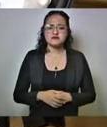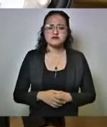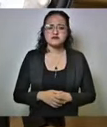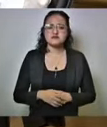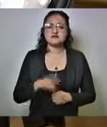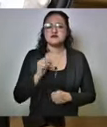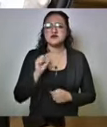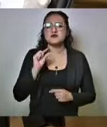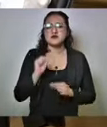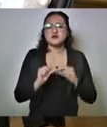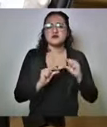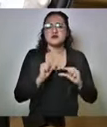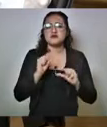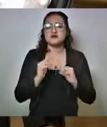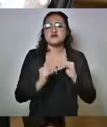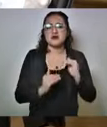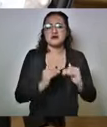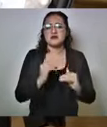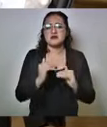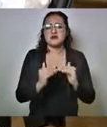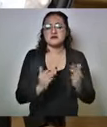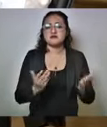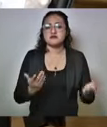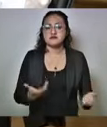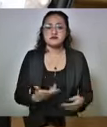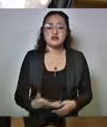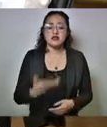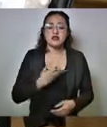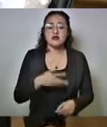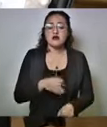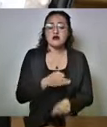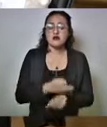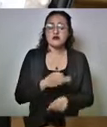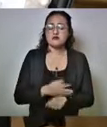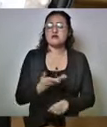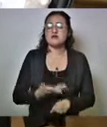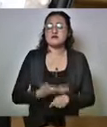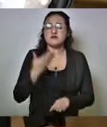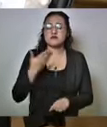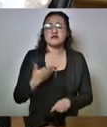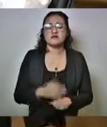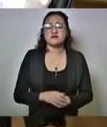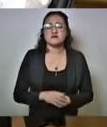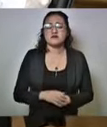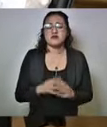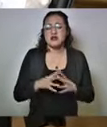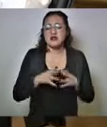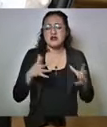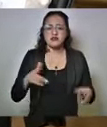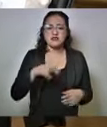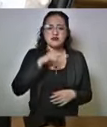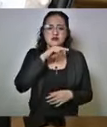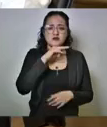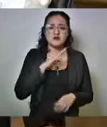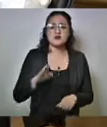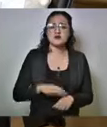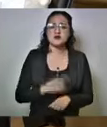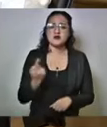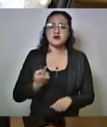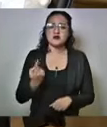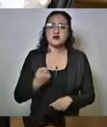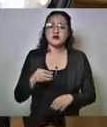abarcando y tenemos una enorme preocupación porque la movilidad